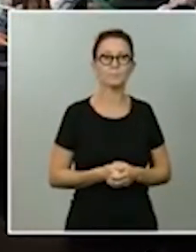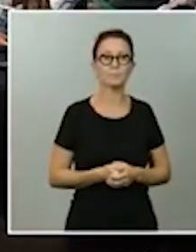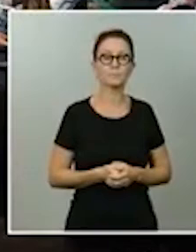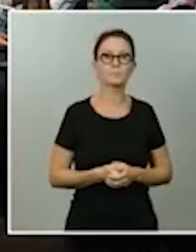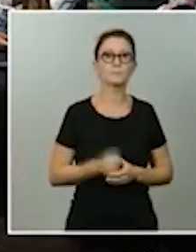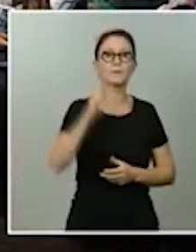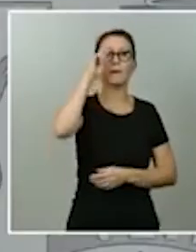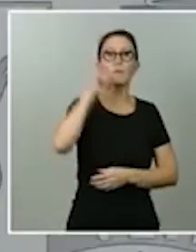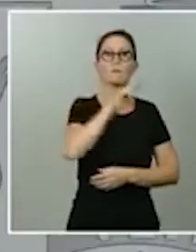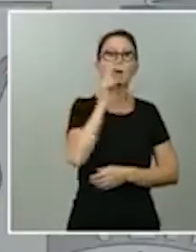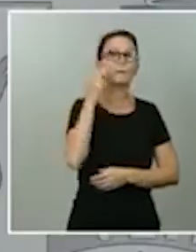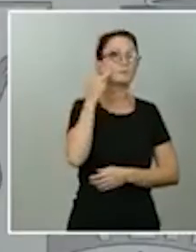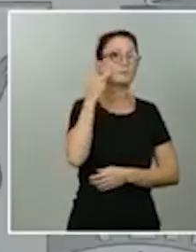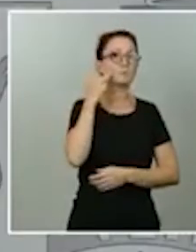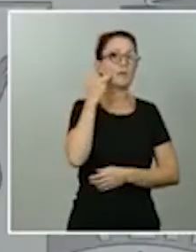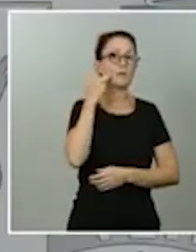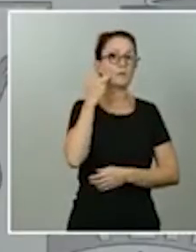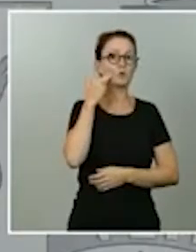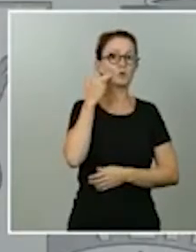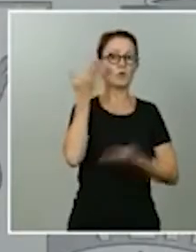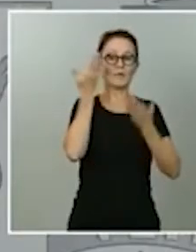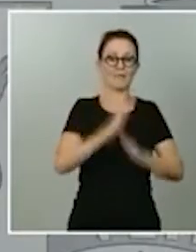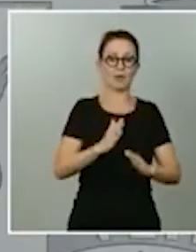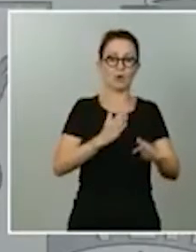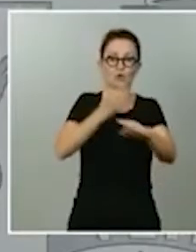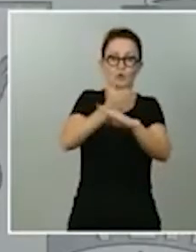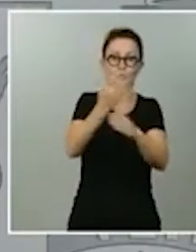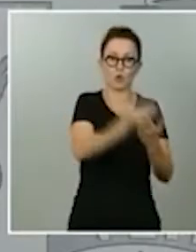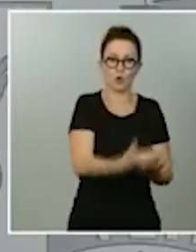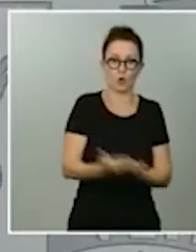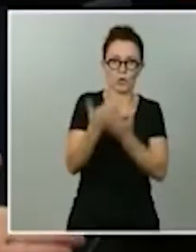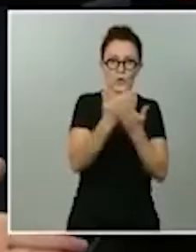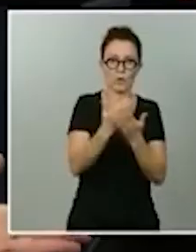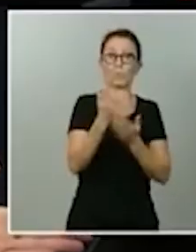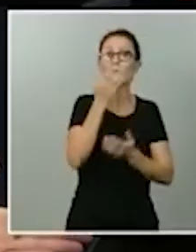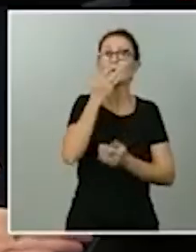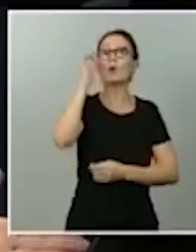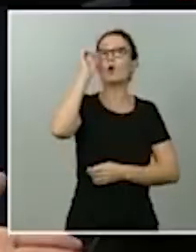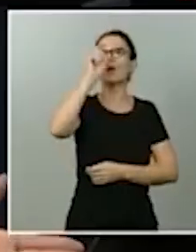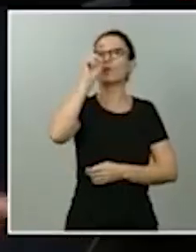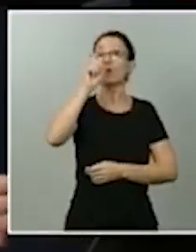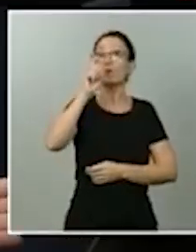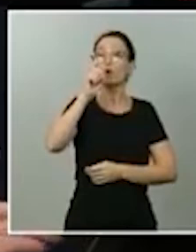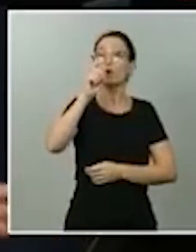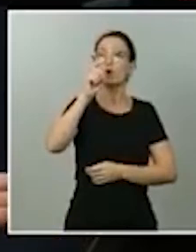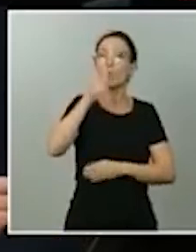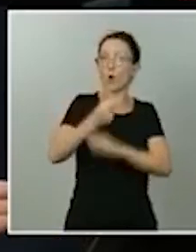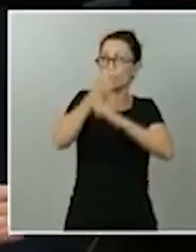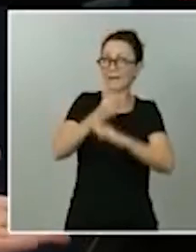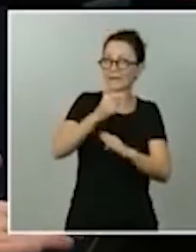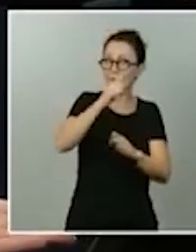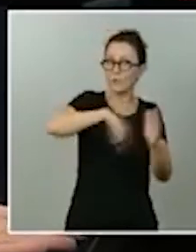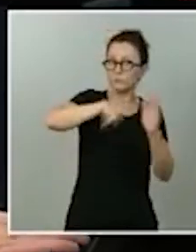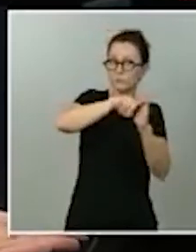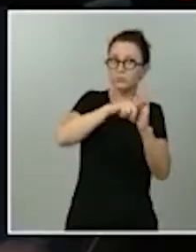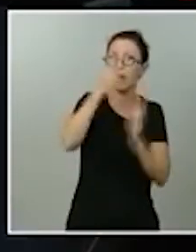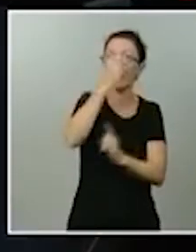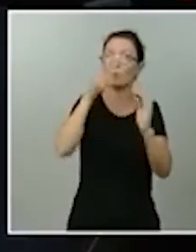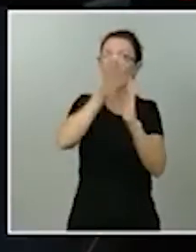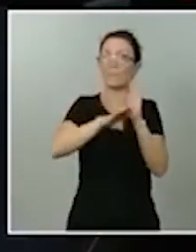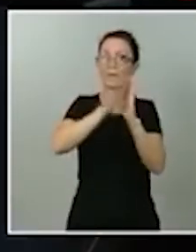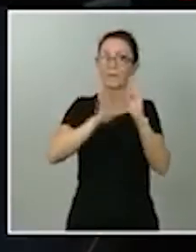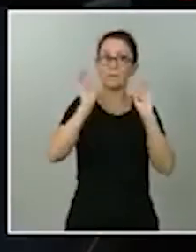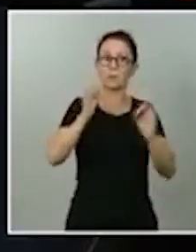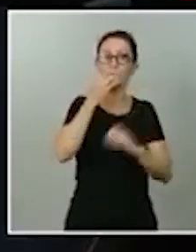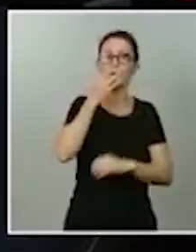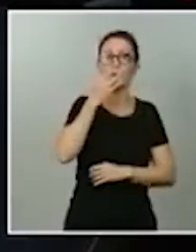sus hijos vayan al colegio y para la educación obligatoria se va a tomar alguna medida al respecto ante padres que no quieran llevar a sus